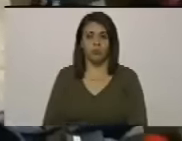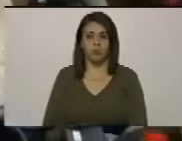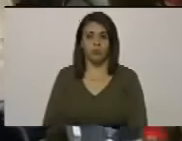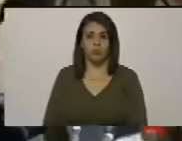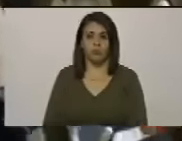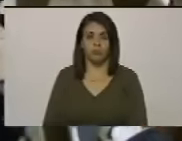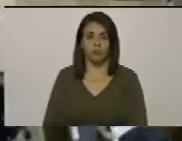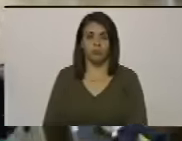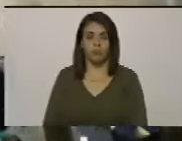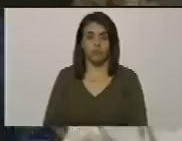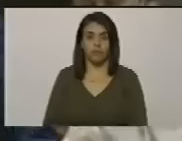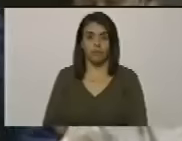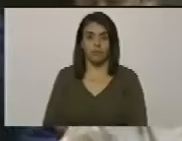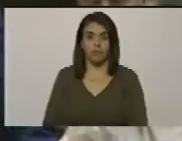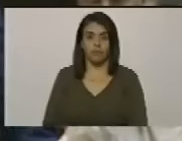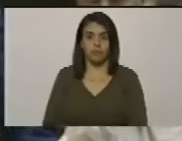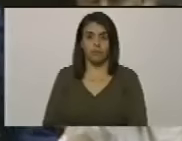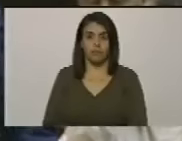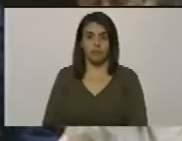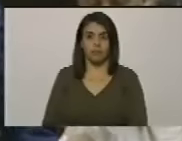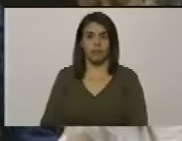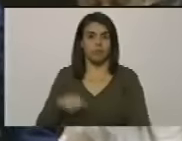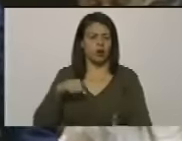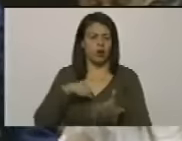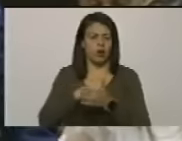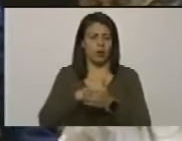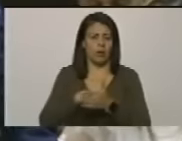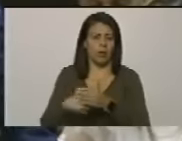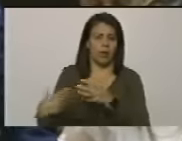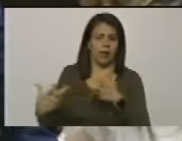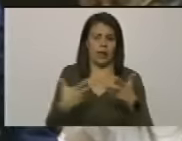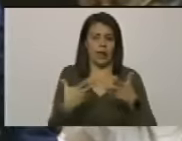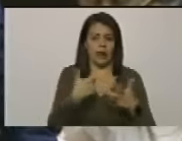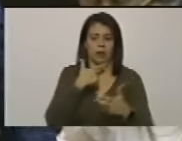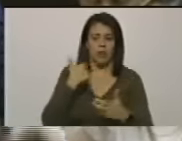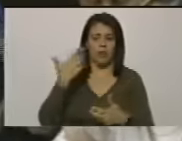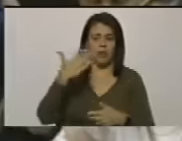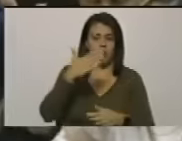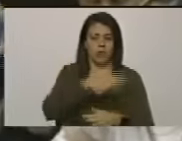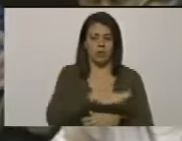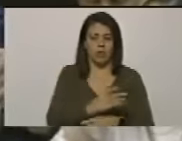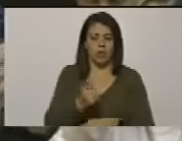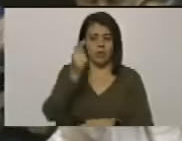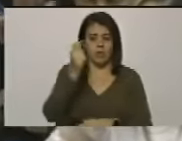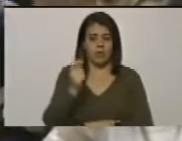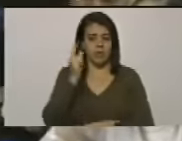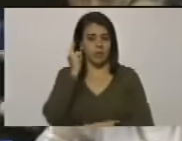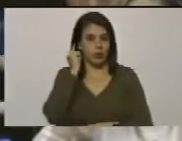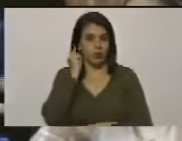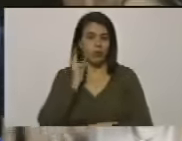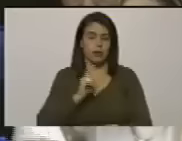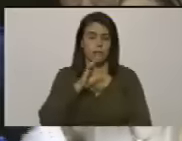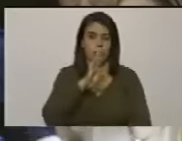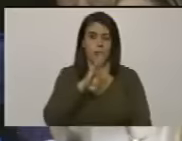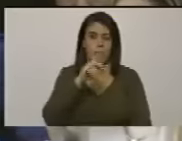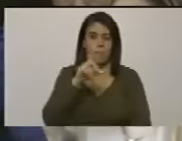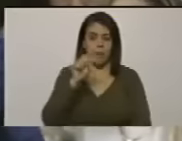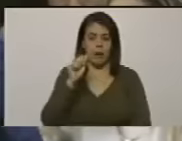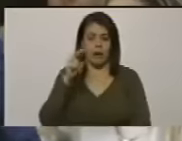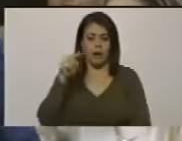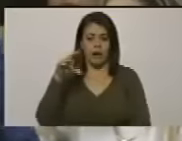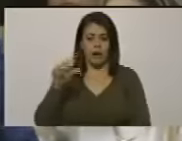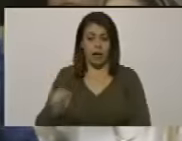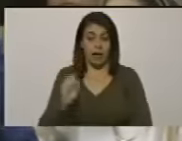ni golpes ni guerra ni magnicidio diputada blanca joff en la